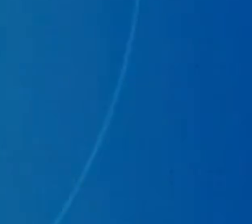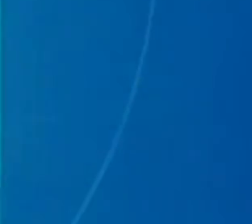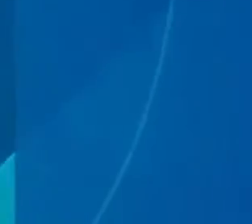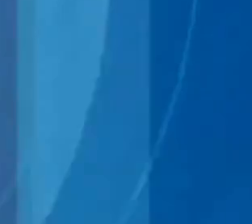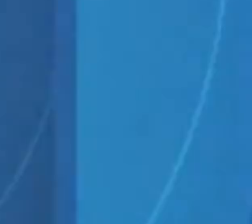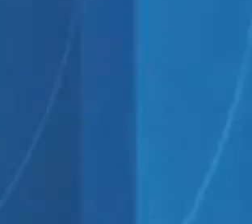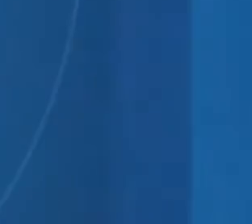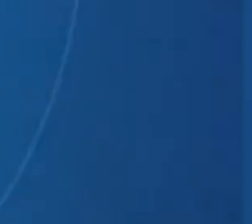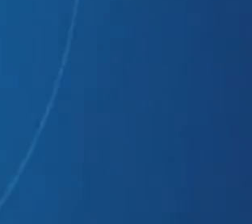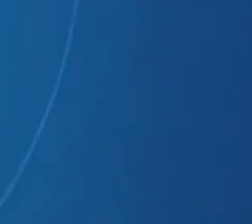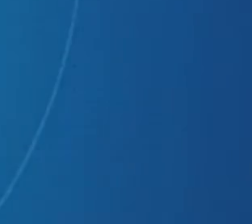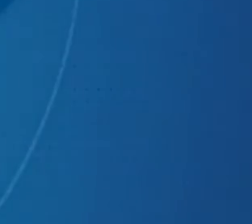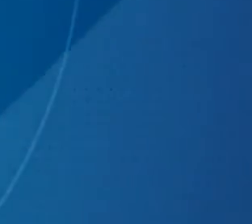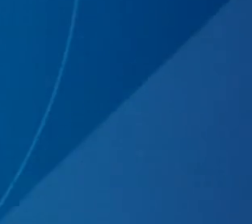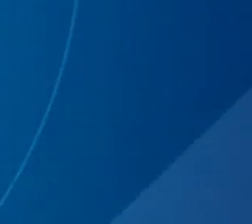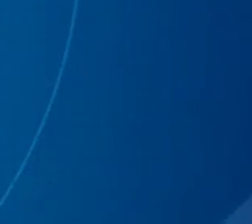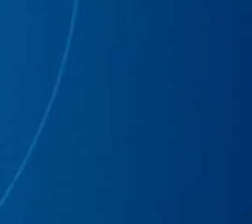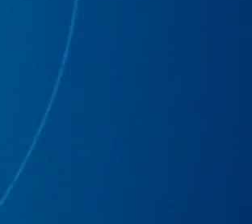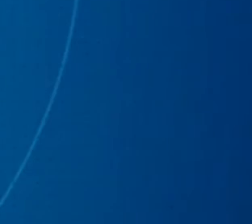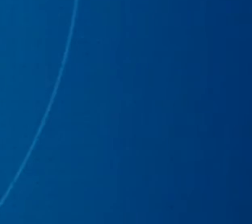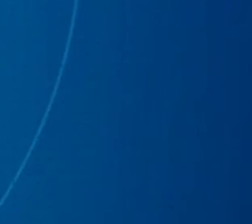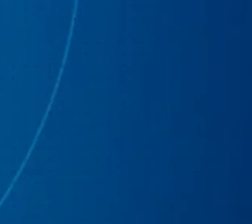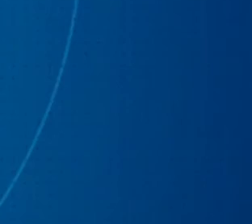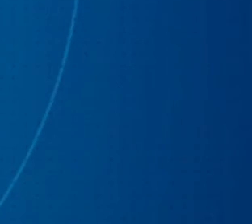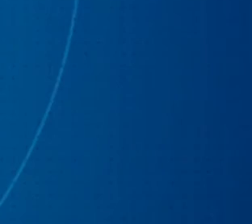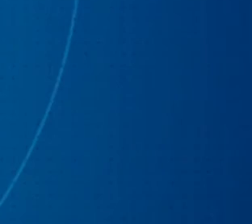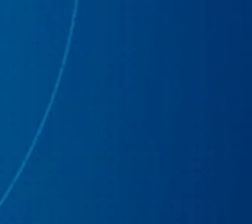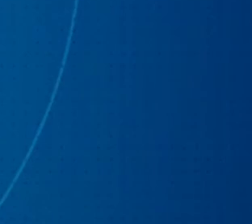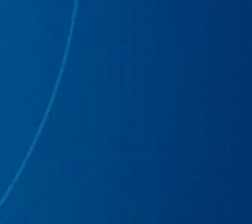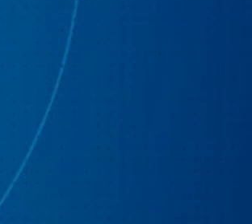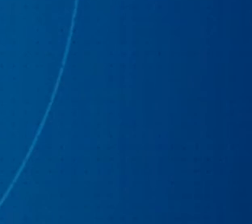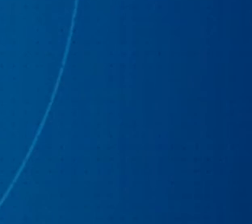RTVC Noticias, emisión fin de semana.